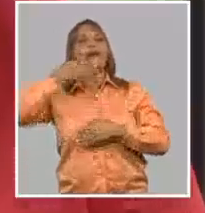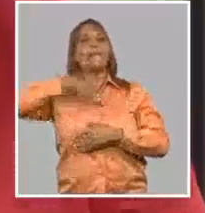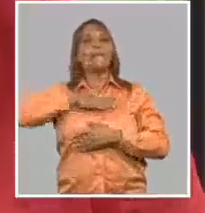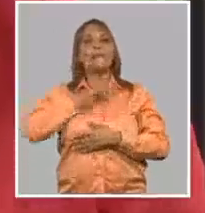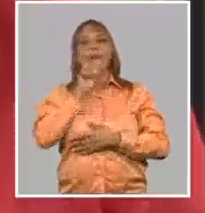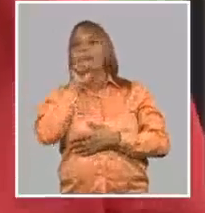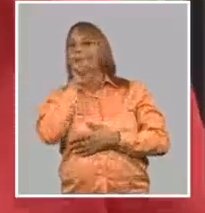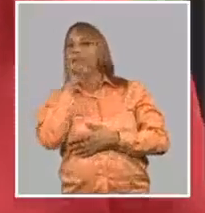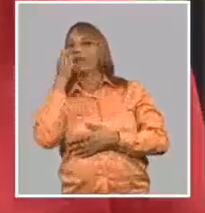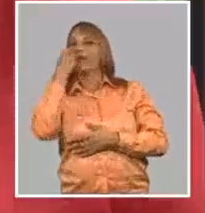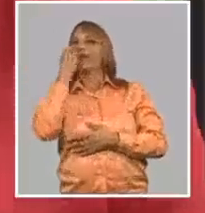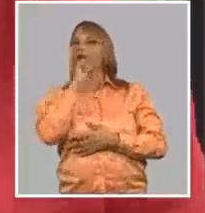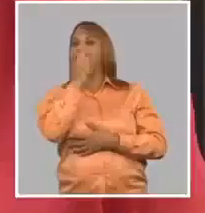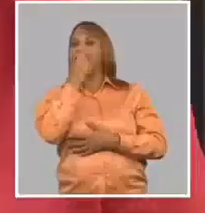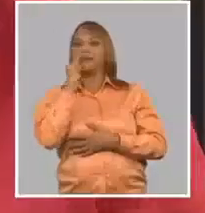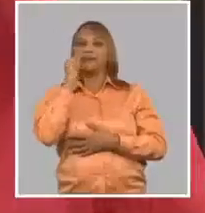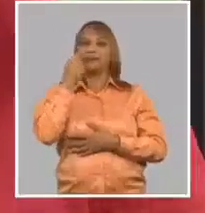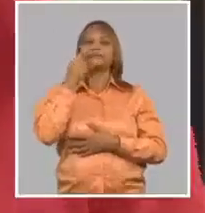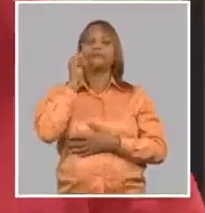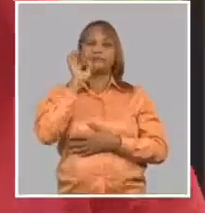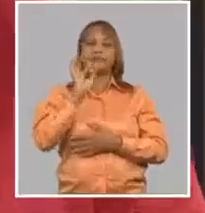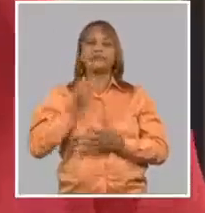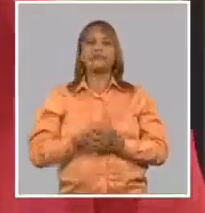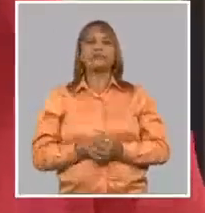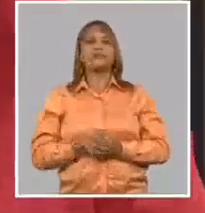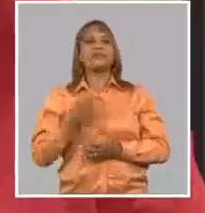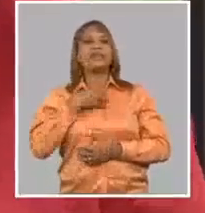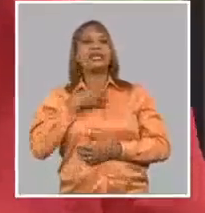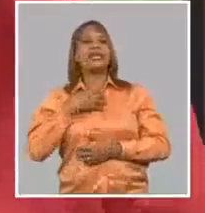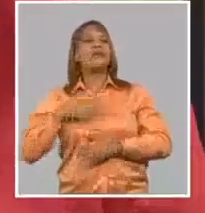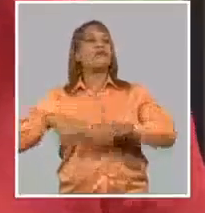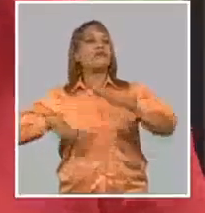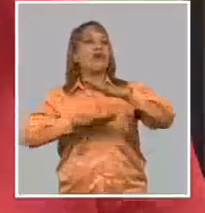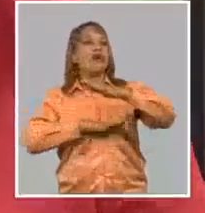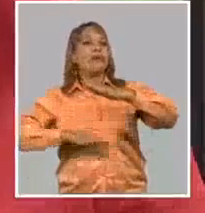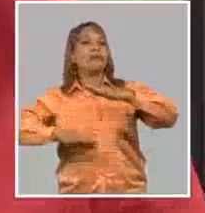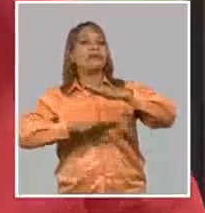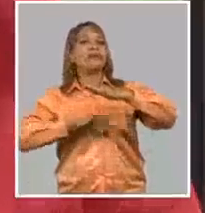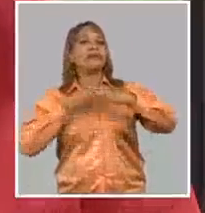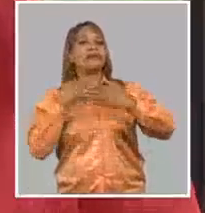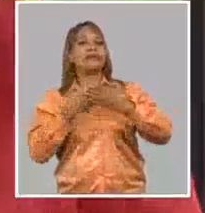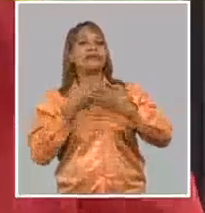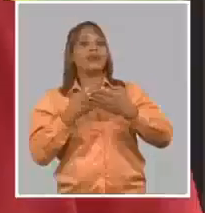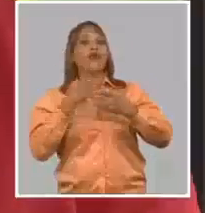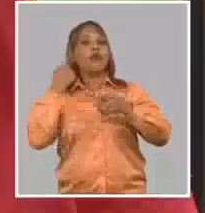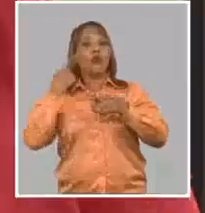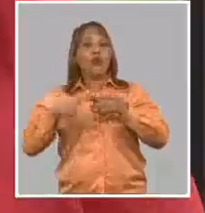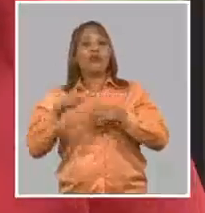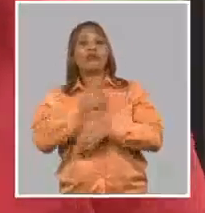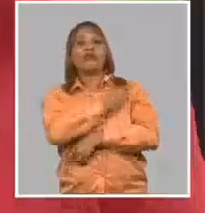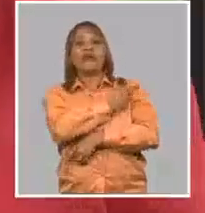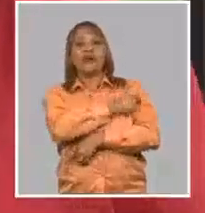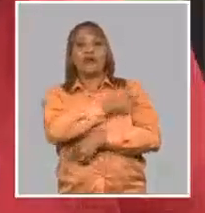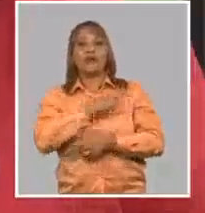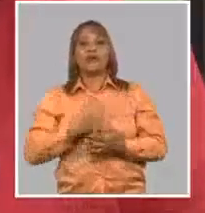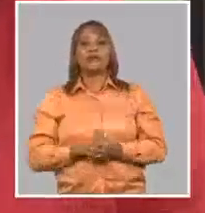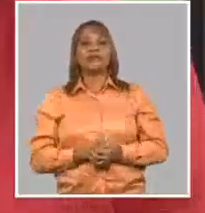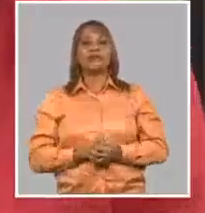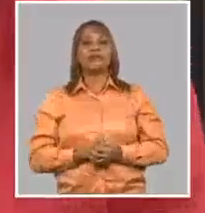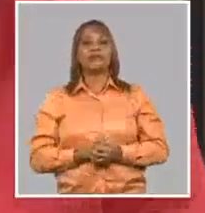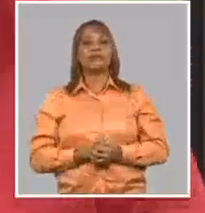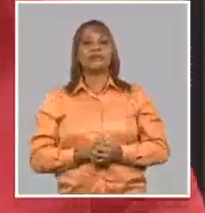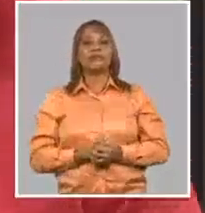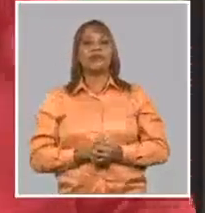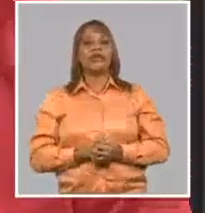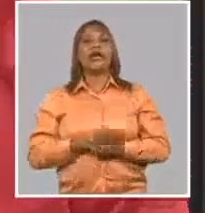vía de administración nasal. Y teníamos también una plataforma establecida con la vacuna Evernasvac, porque utiliza